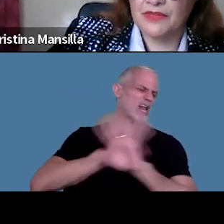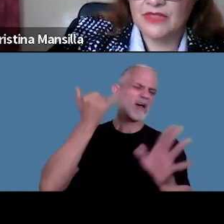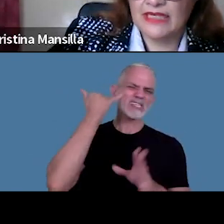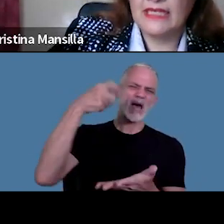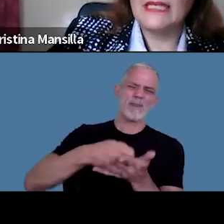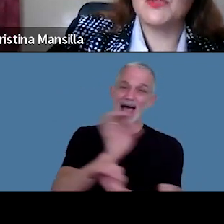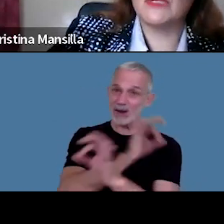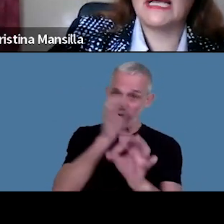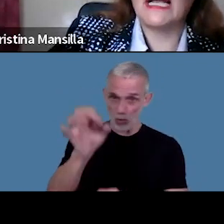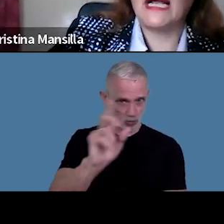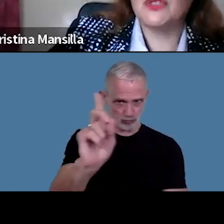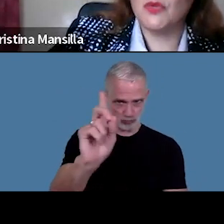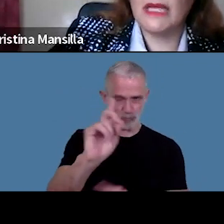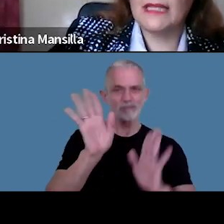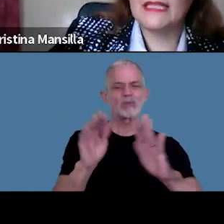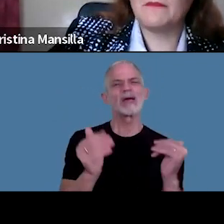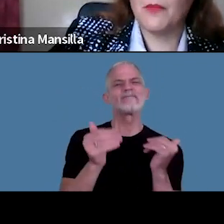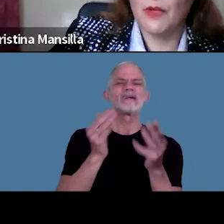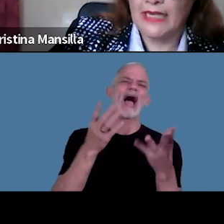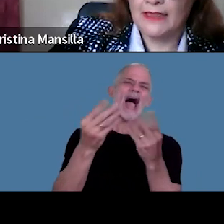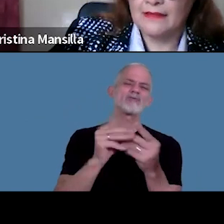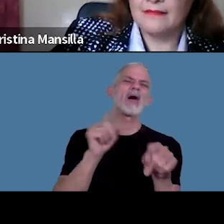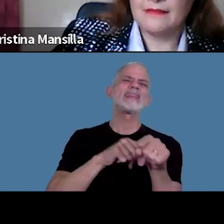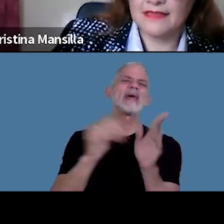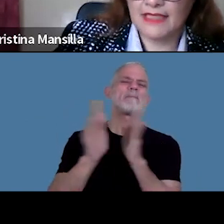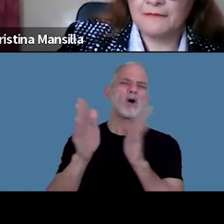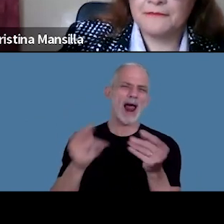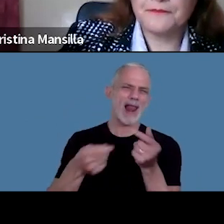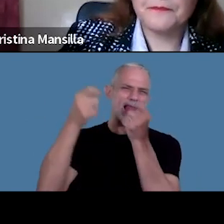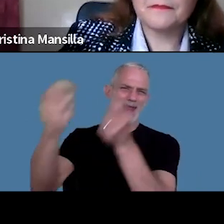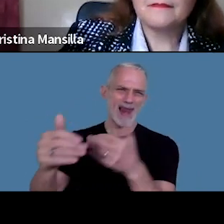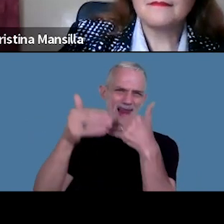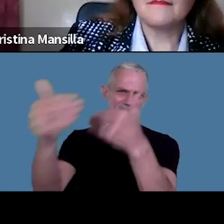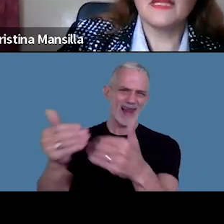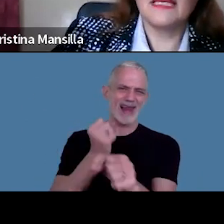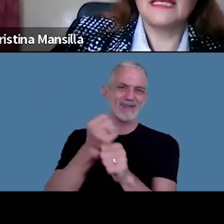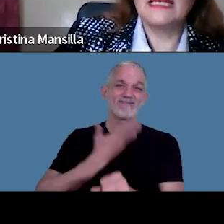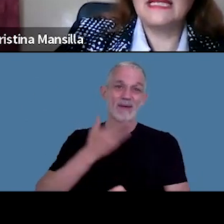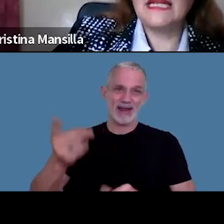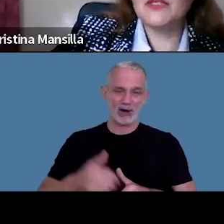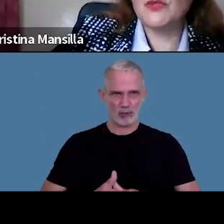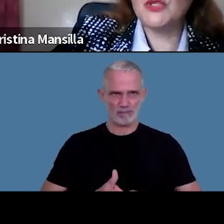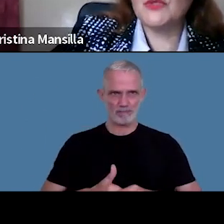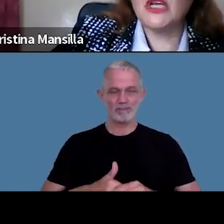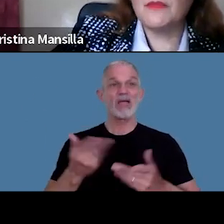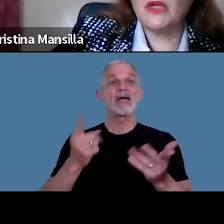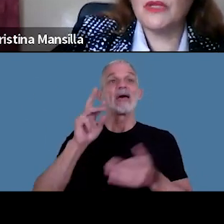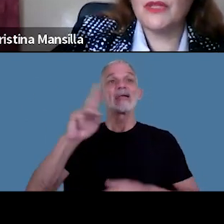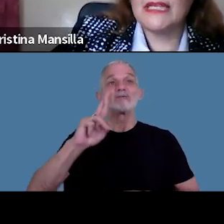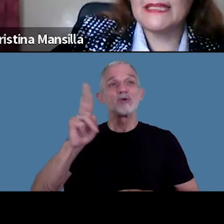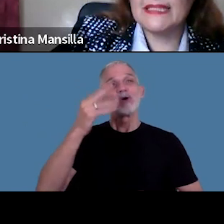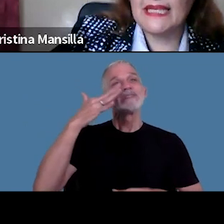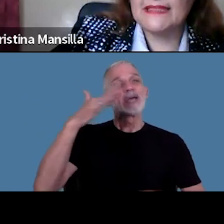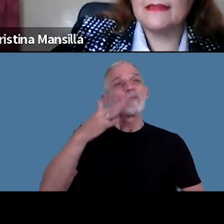aporte previsional es una ayuda temporal ¿sí? la resolución 5